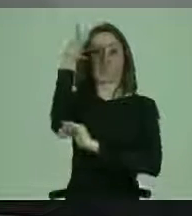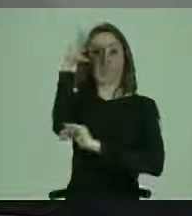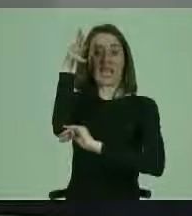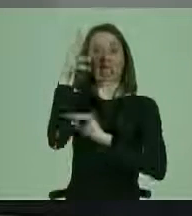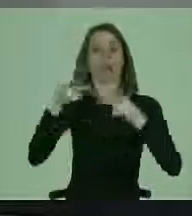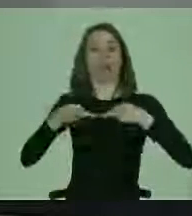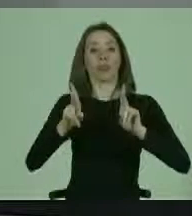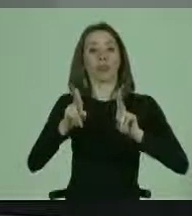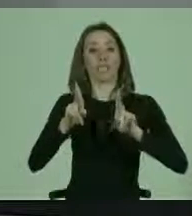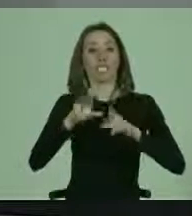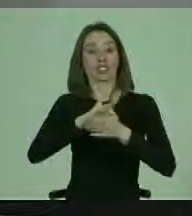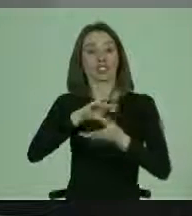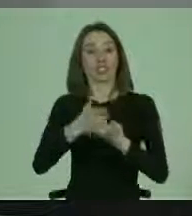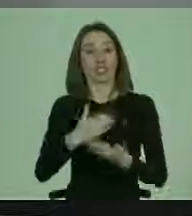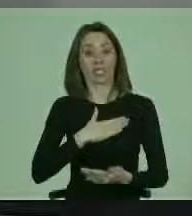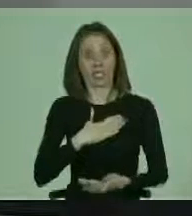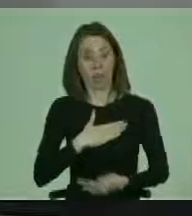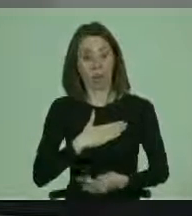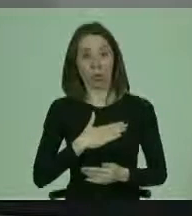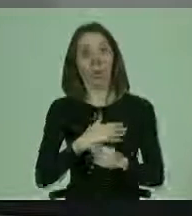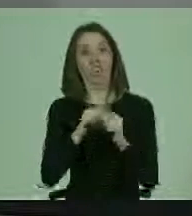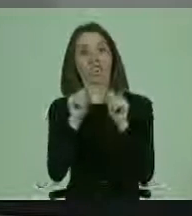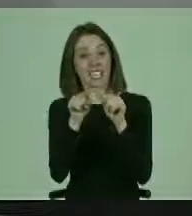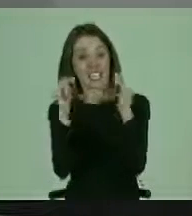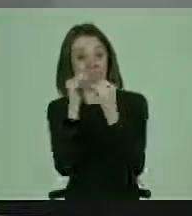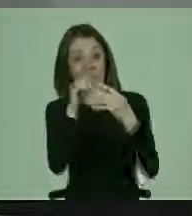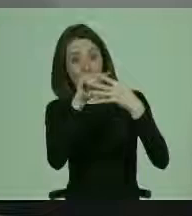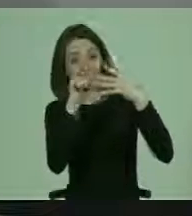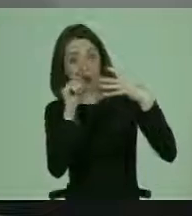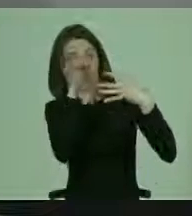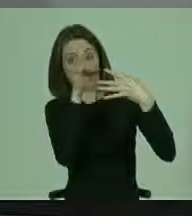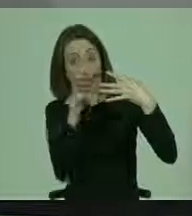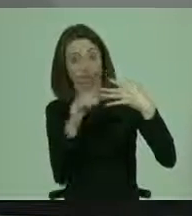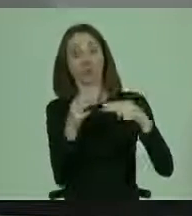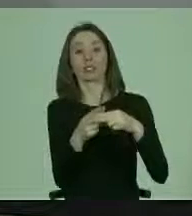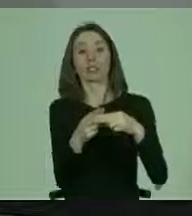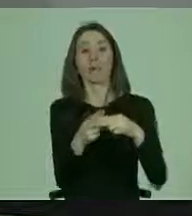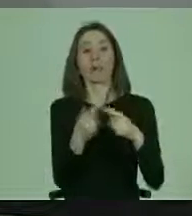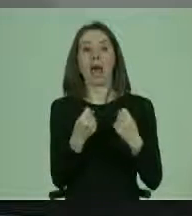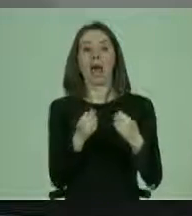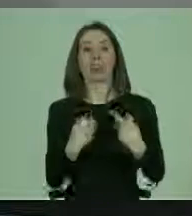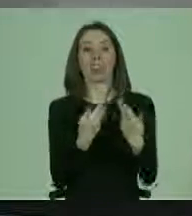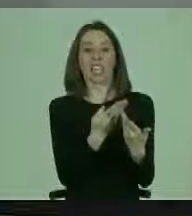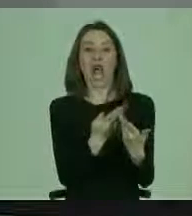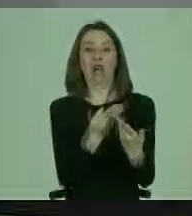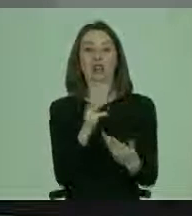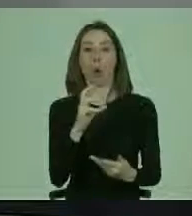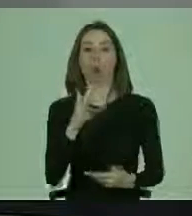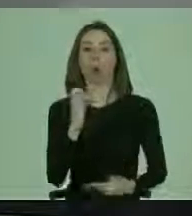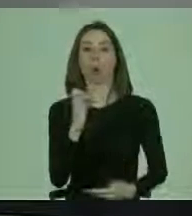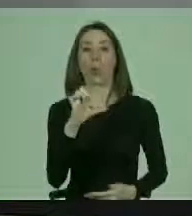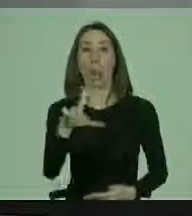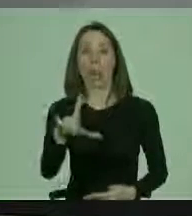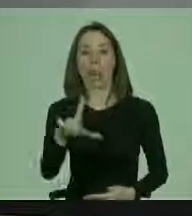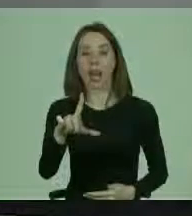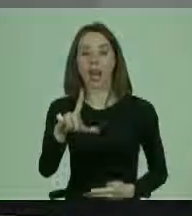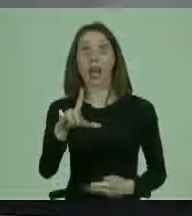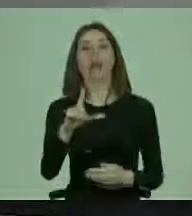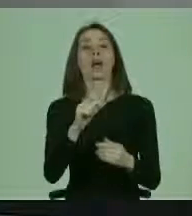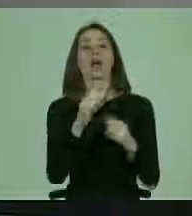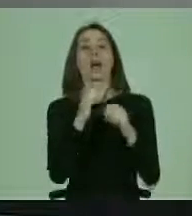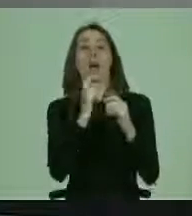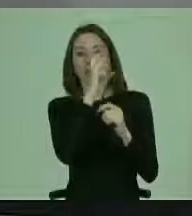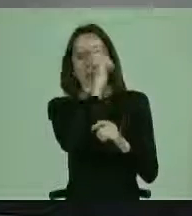salud, están dentro del ámbito de los tratos crueles, inhumanos o degradantes. Y también,